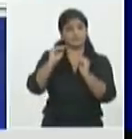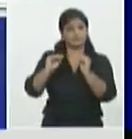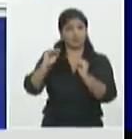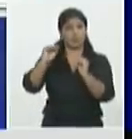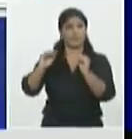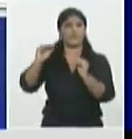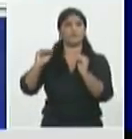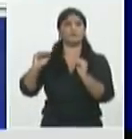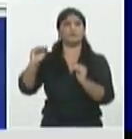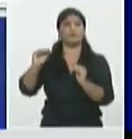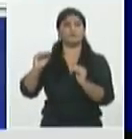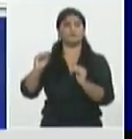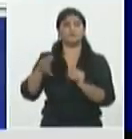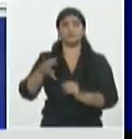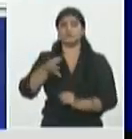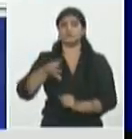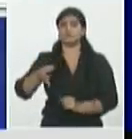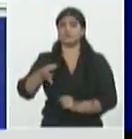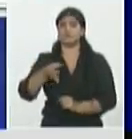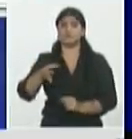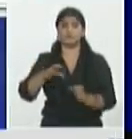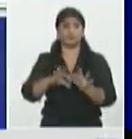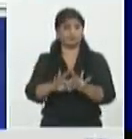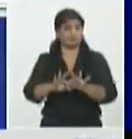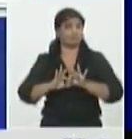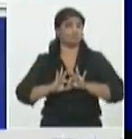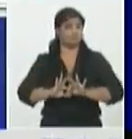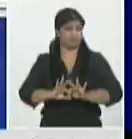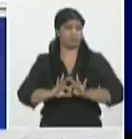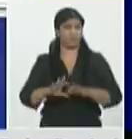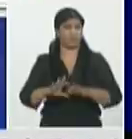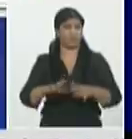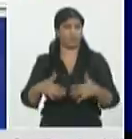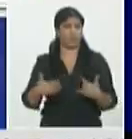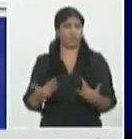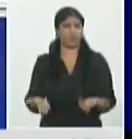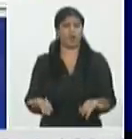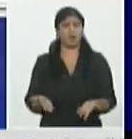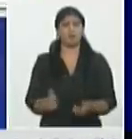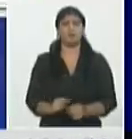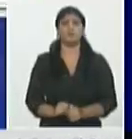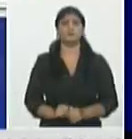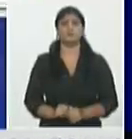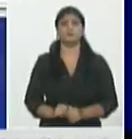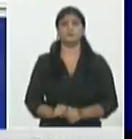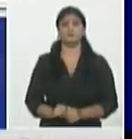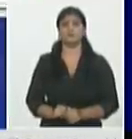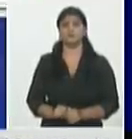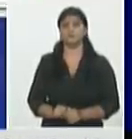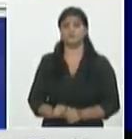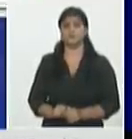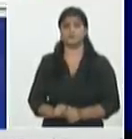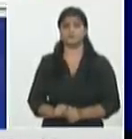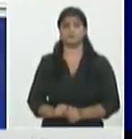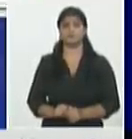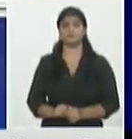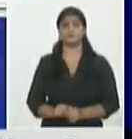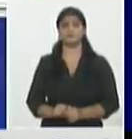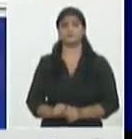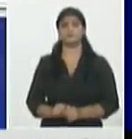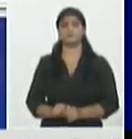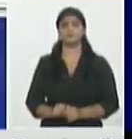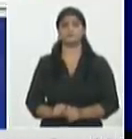municipios que más tasa tienen que mayor tasa de incidencia Batabano Guines Quibicán